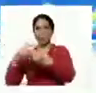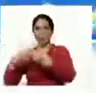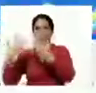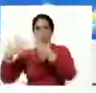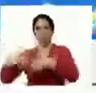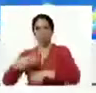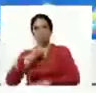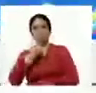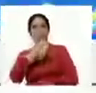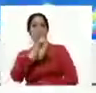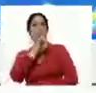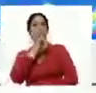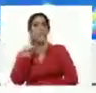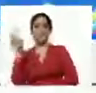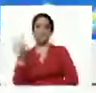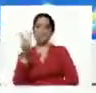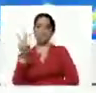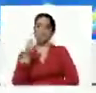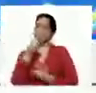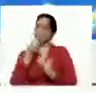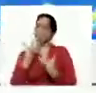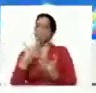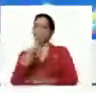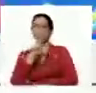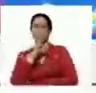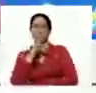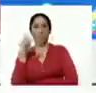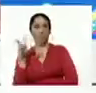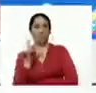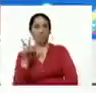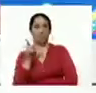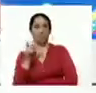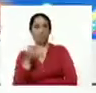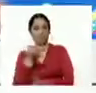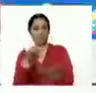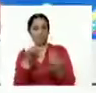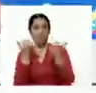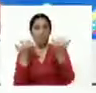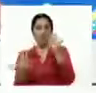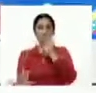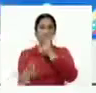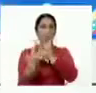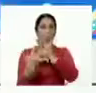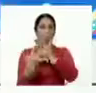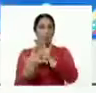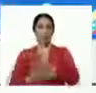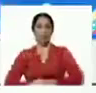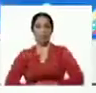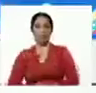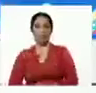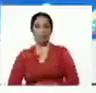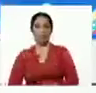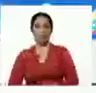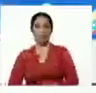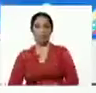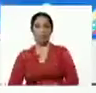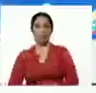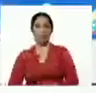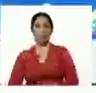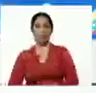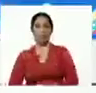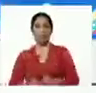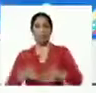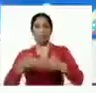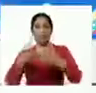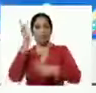Buenas noticias para Venezuela. Muy buenas noticias. Por eso ahora nos vamos directo, directo a Puerto Cabello porque